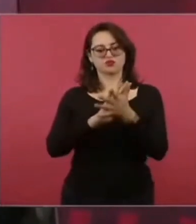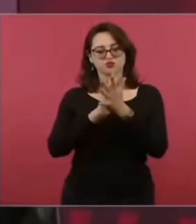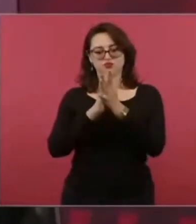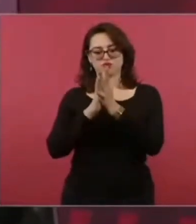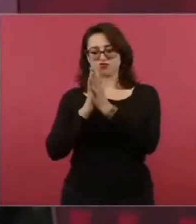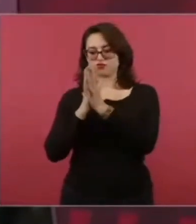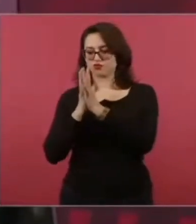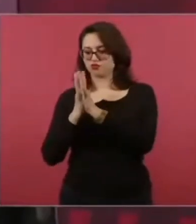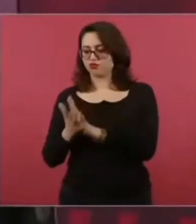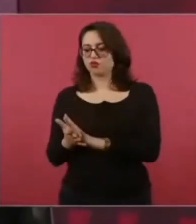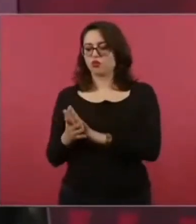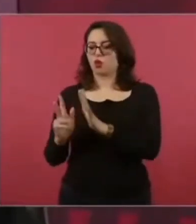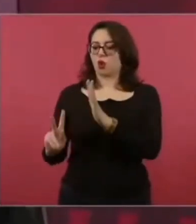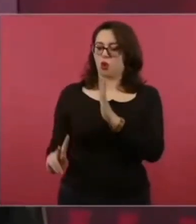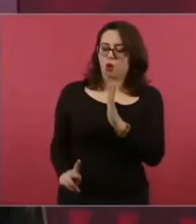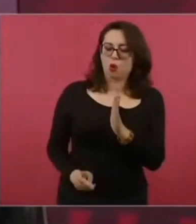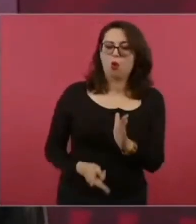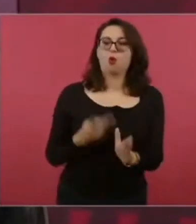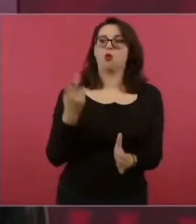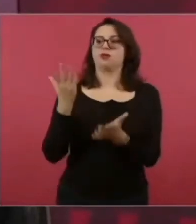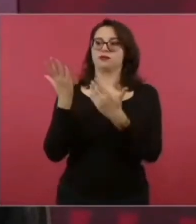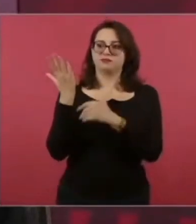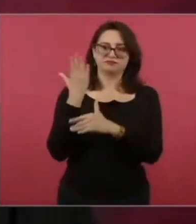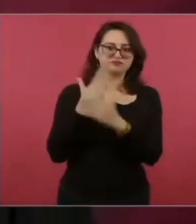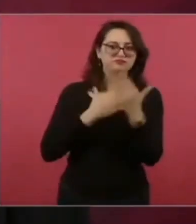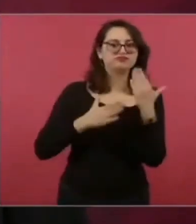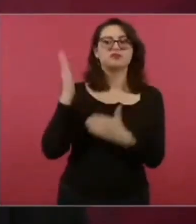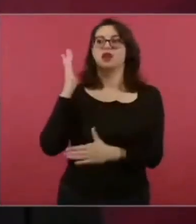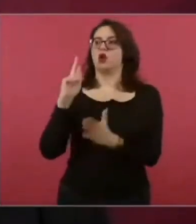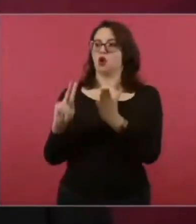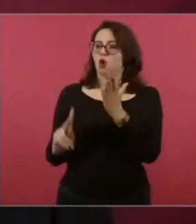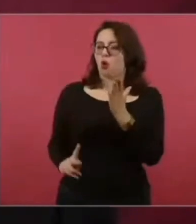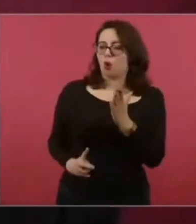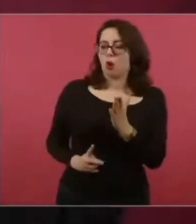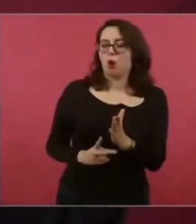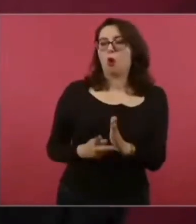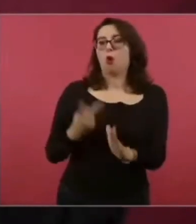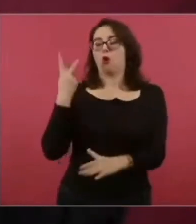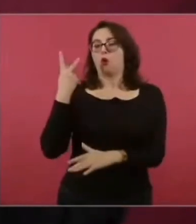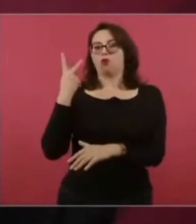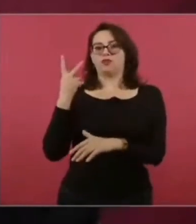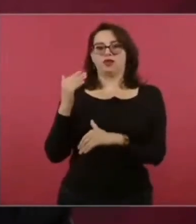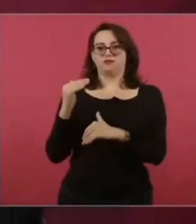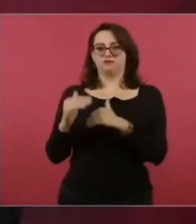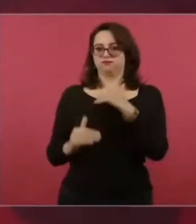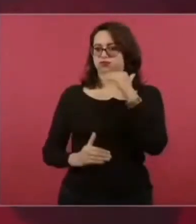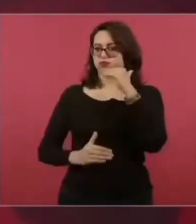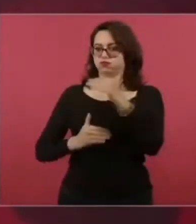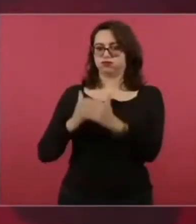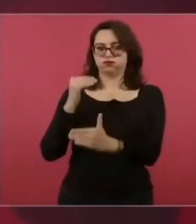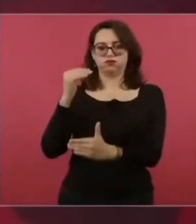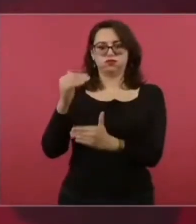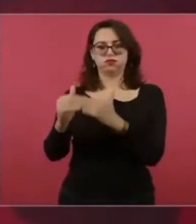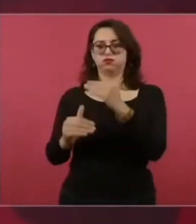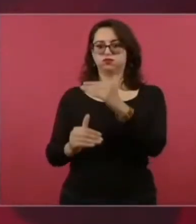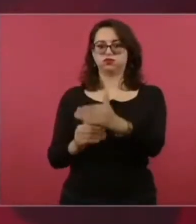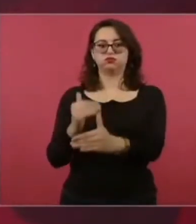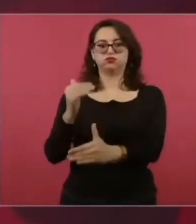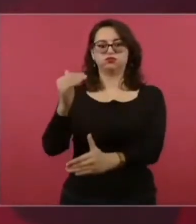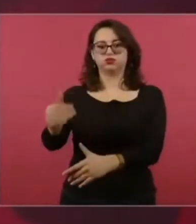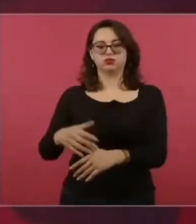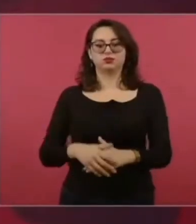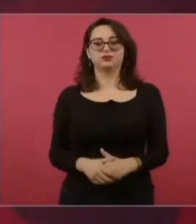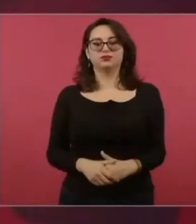en uno de los países más importantes del mundo, por el